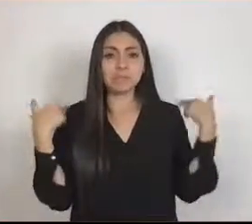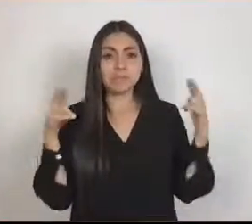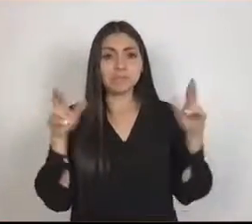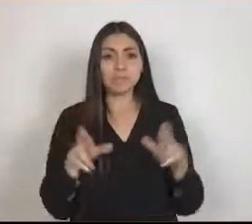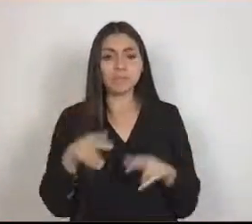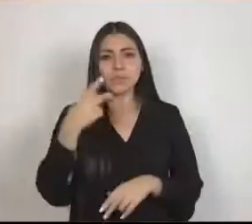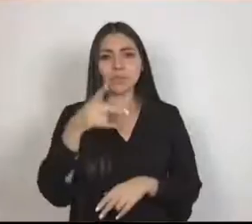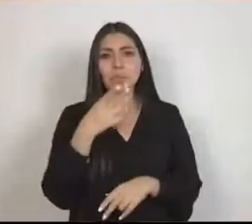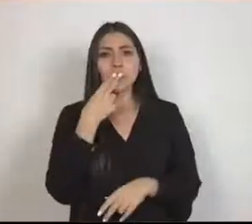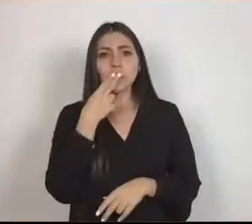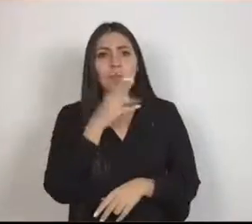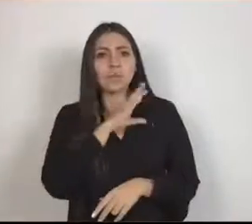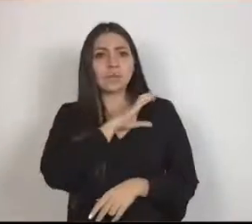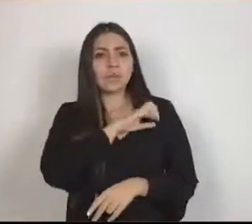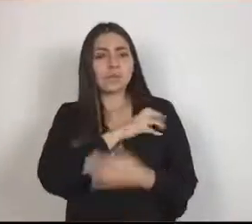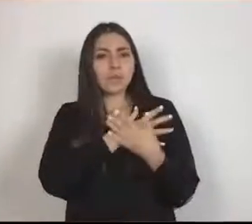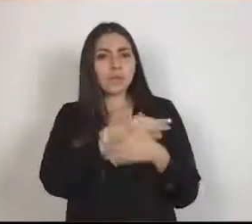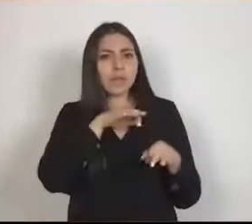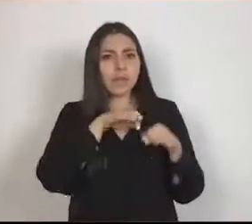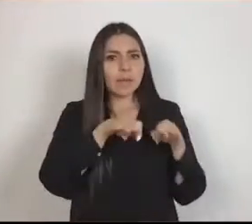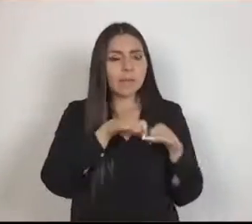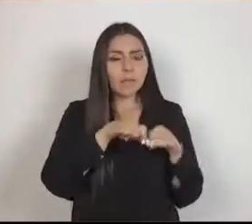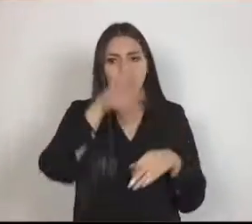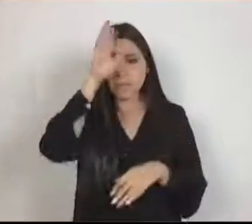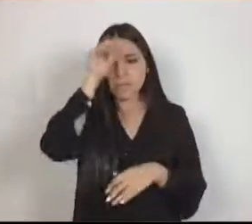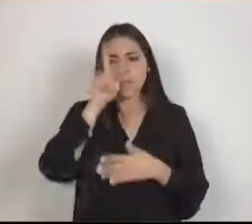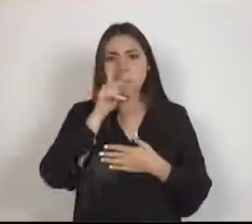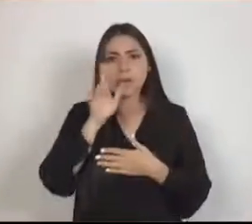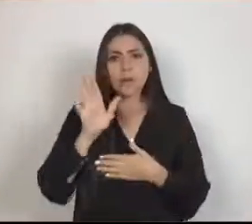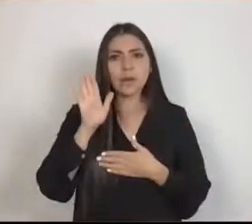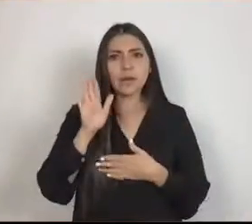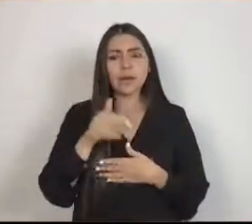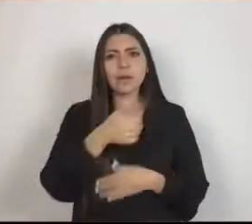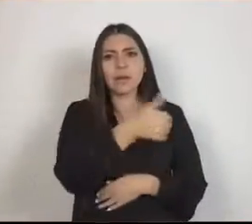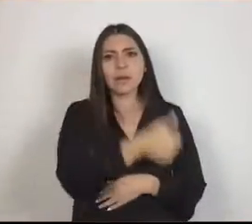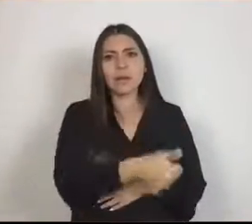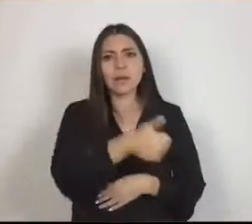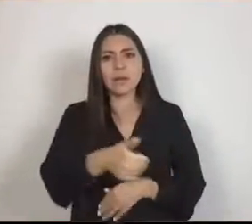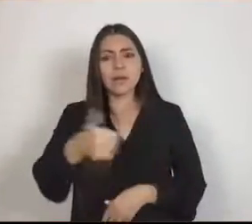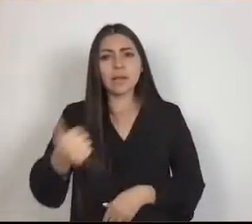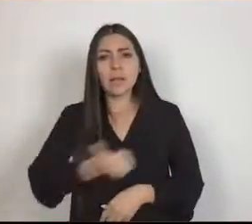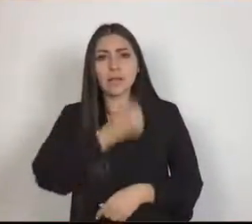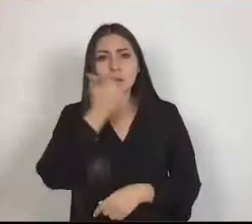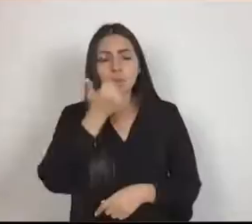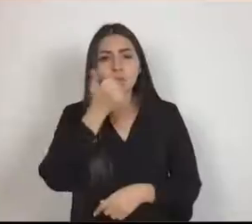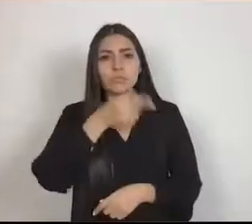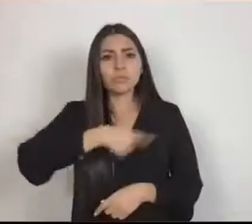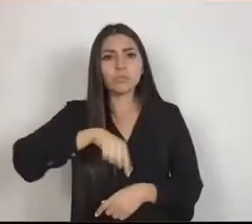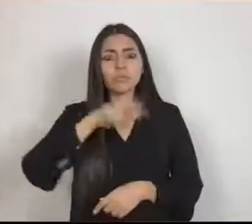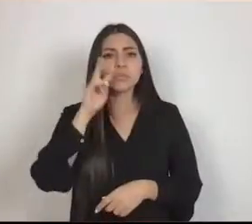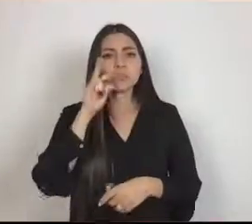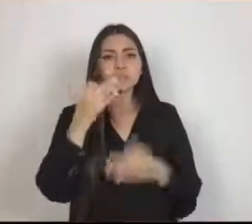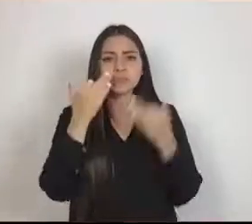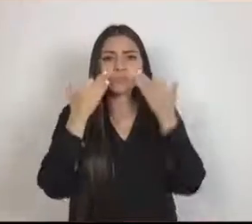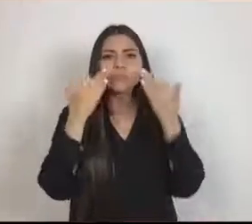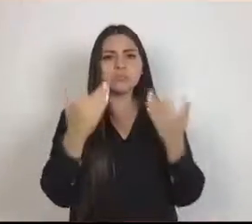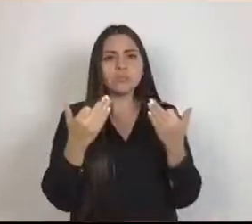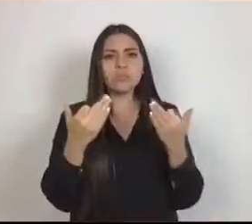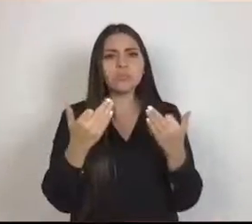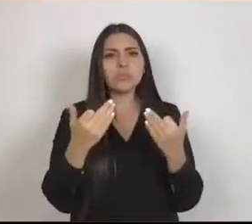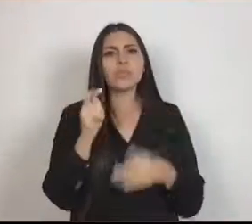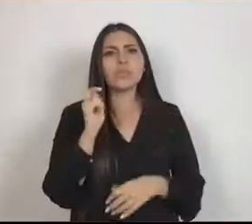pasión y vocación depositada en cada uno de sus estudiantes, han demostrado que el uso y la